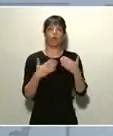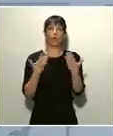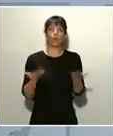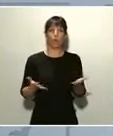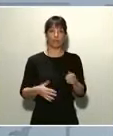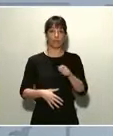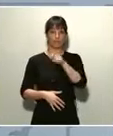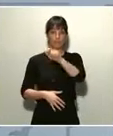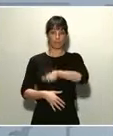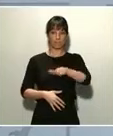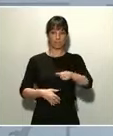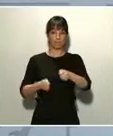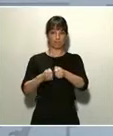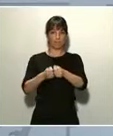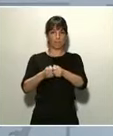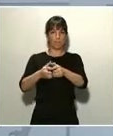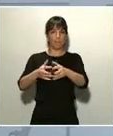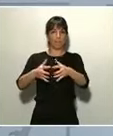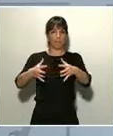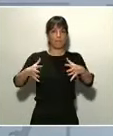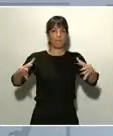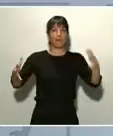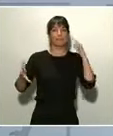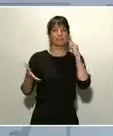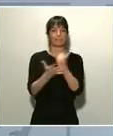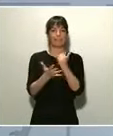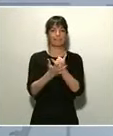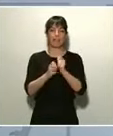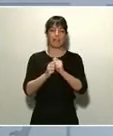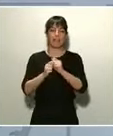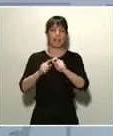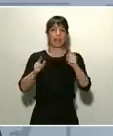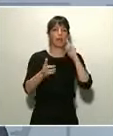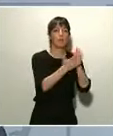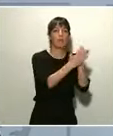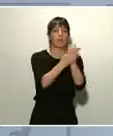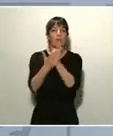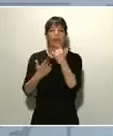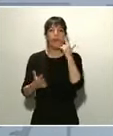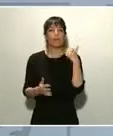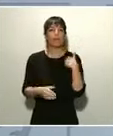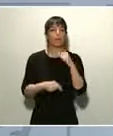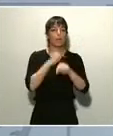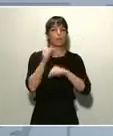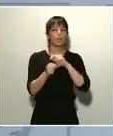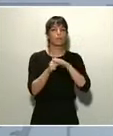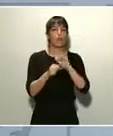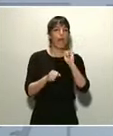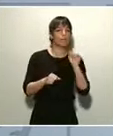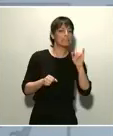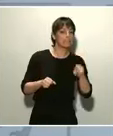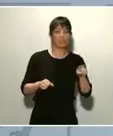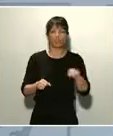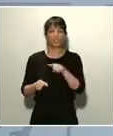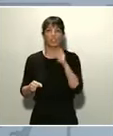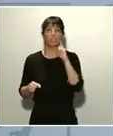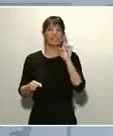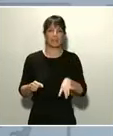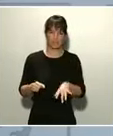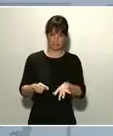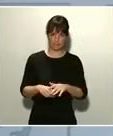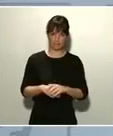los test para saber exactamente quién tiene y no tiene el virus. Por tanto, en los frentes en los que estamos,